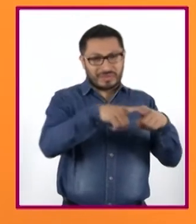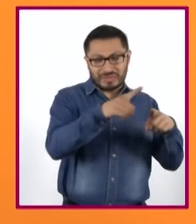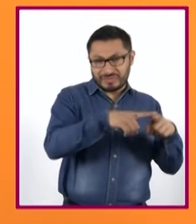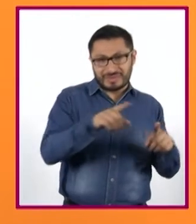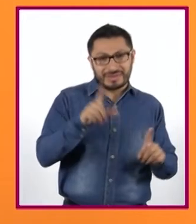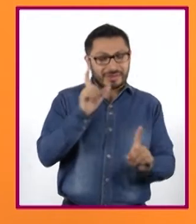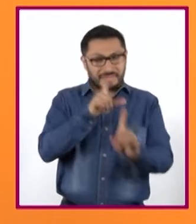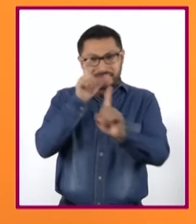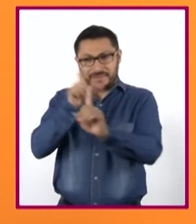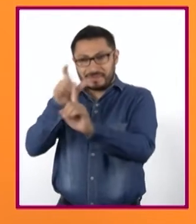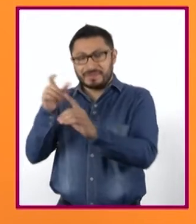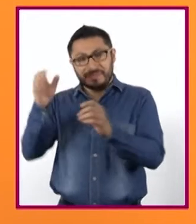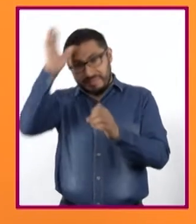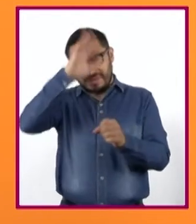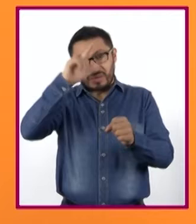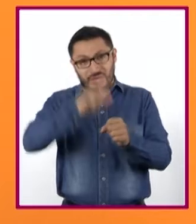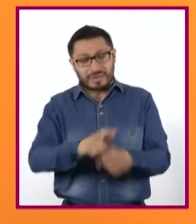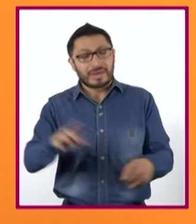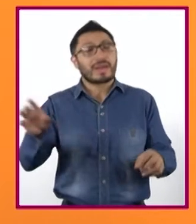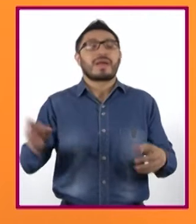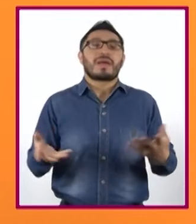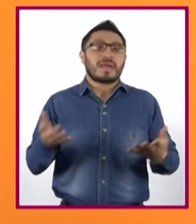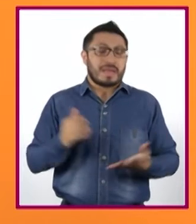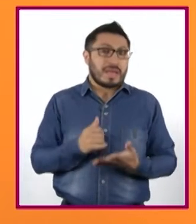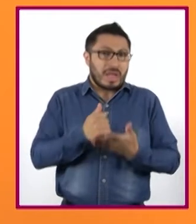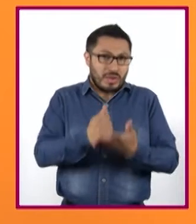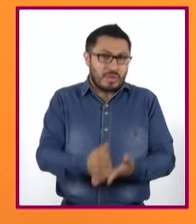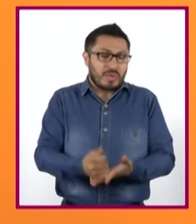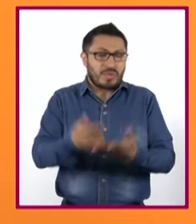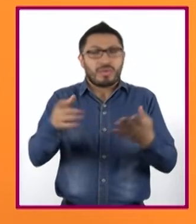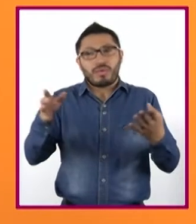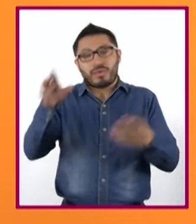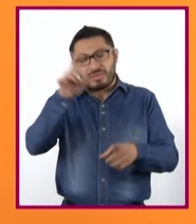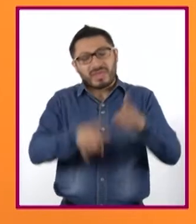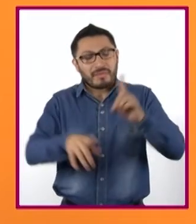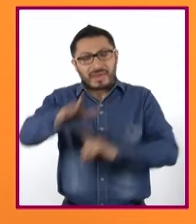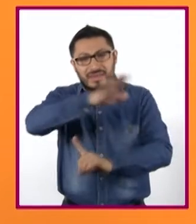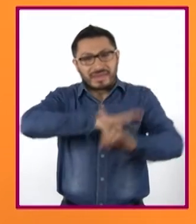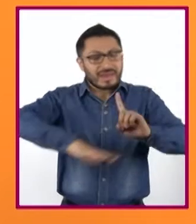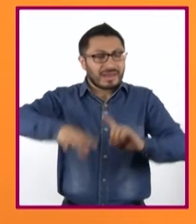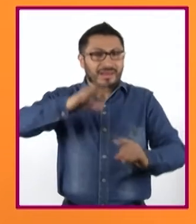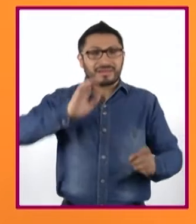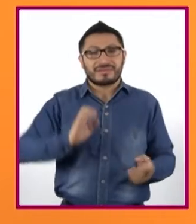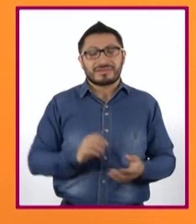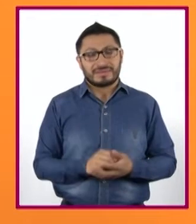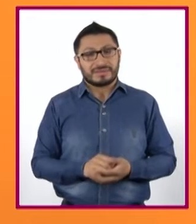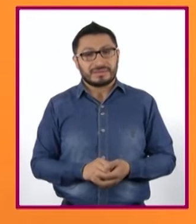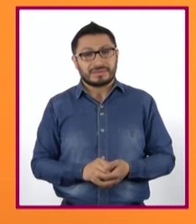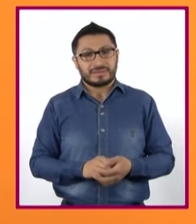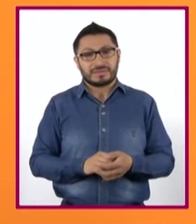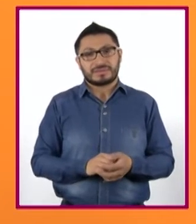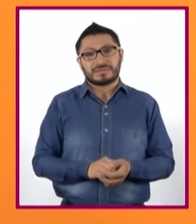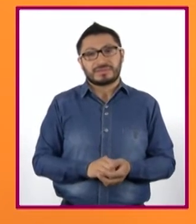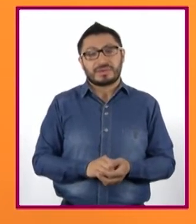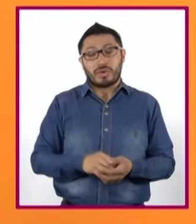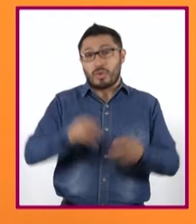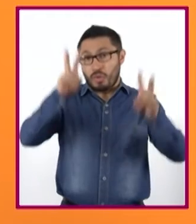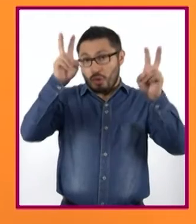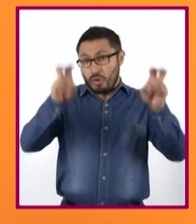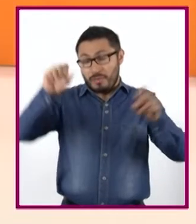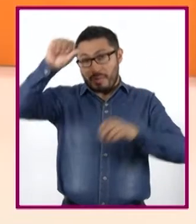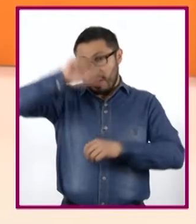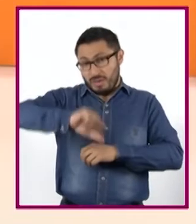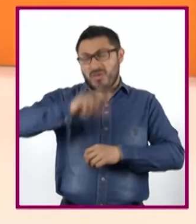obedeció a factores climáticos y geográficos, lo que nos lleva al tema que vamos a tratar este día.